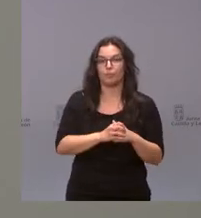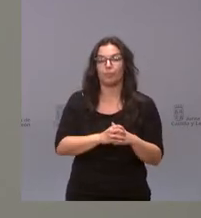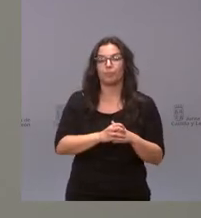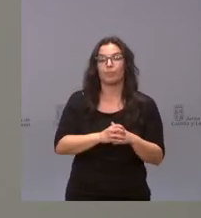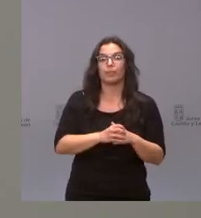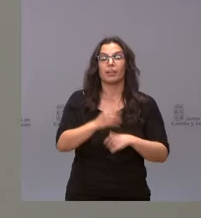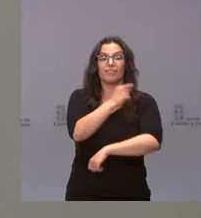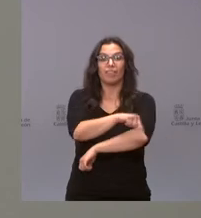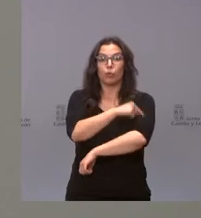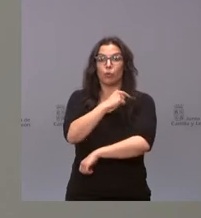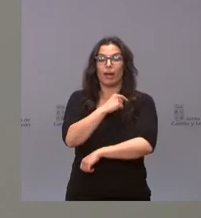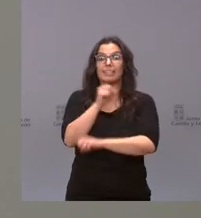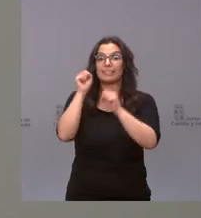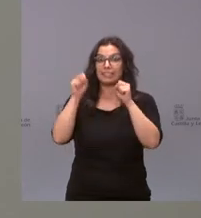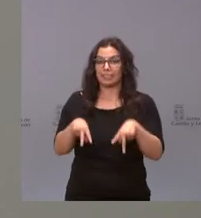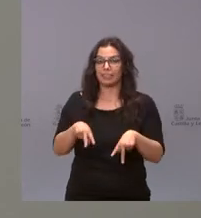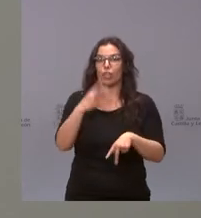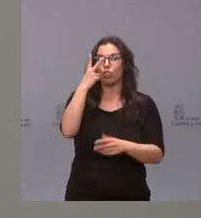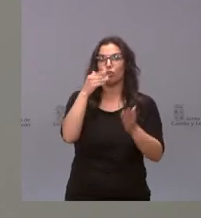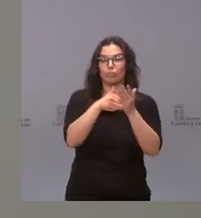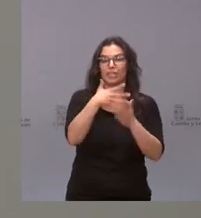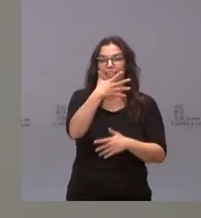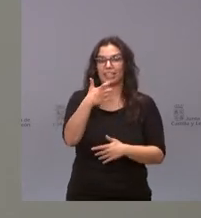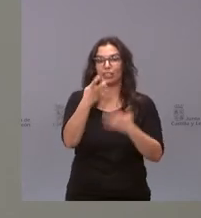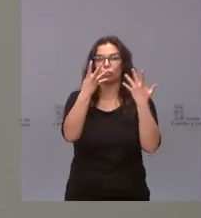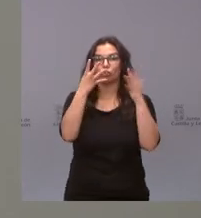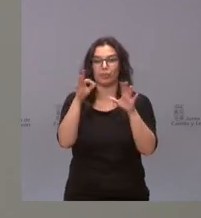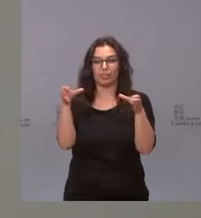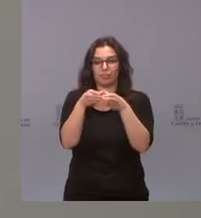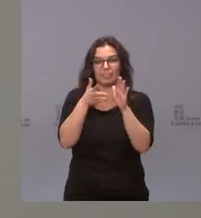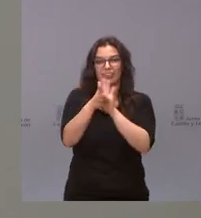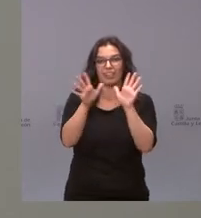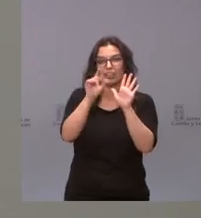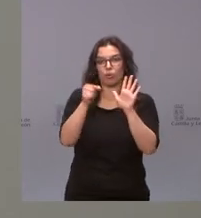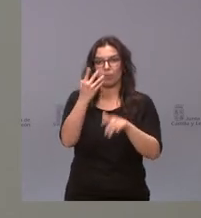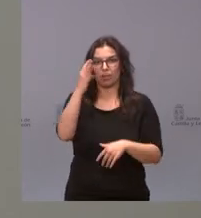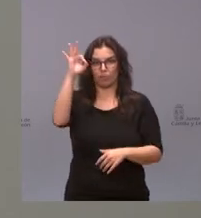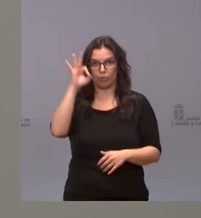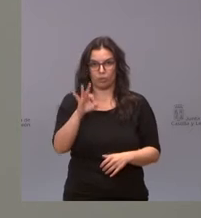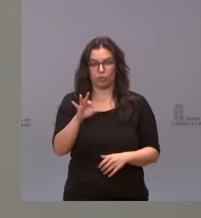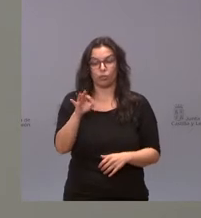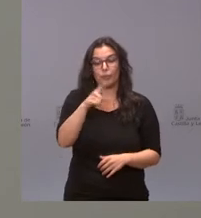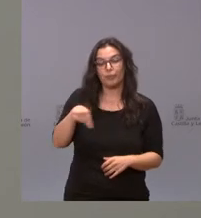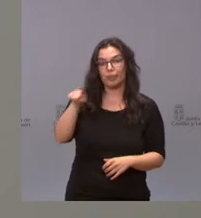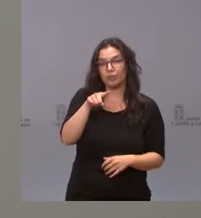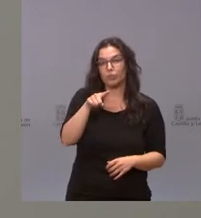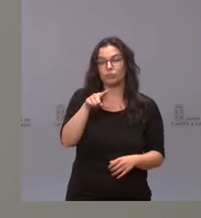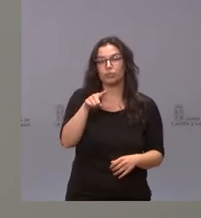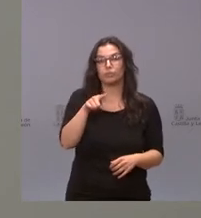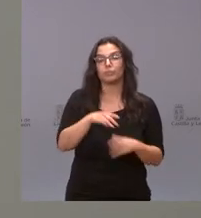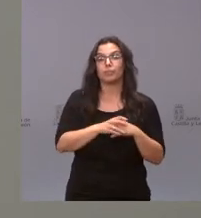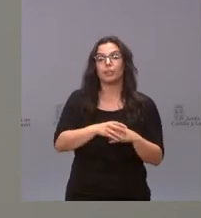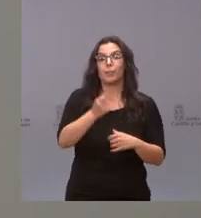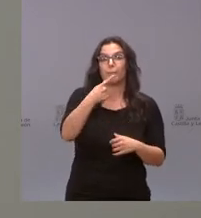vacunado 2.590, el 10,5%. De estos trabajadores, 1